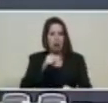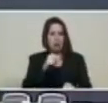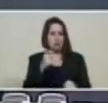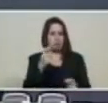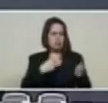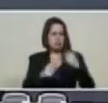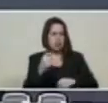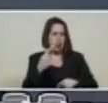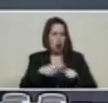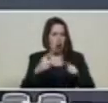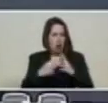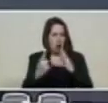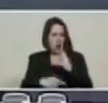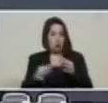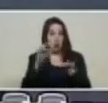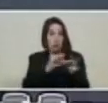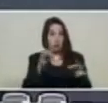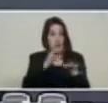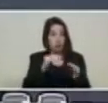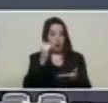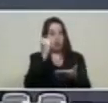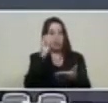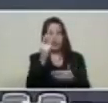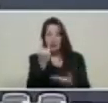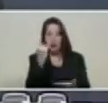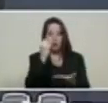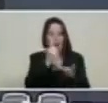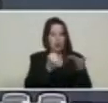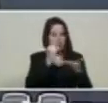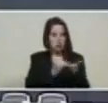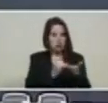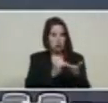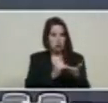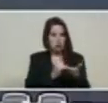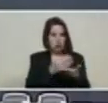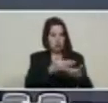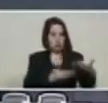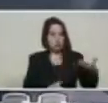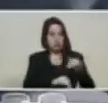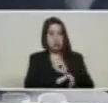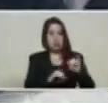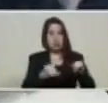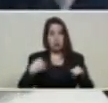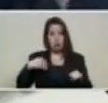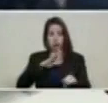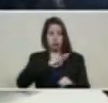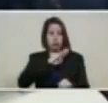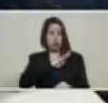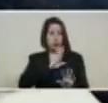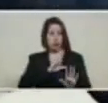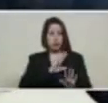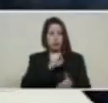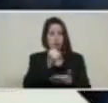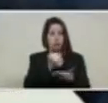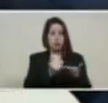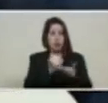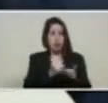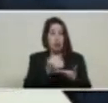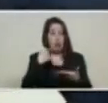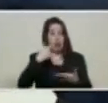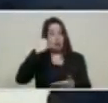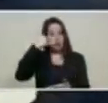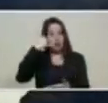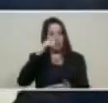billetera digital, la wallet. Yo ya tengo mi billetera digital, adscrita a mi teléfono.